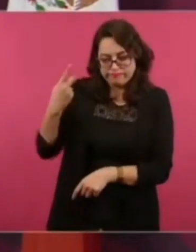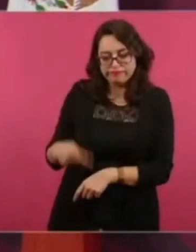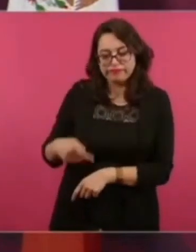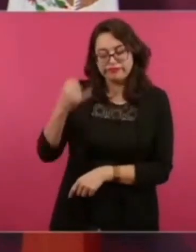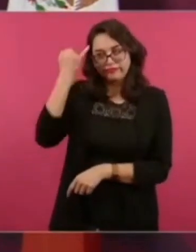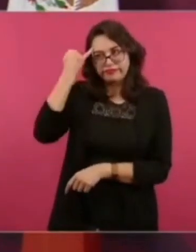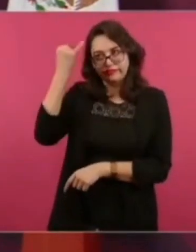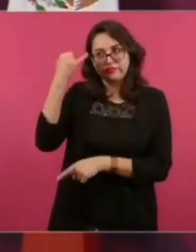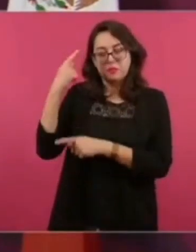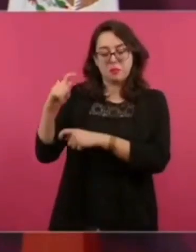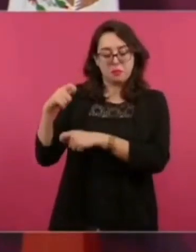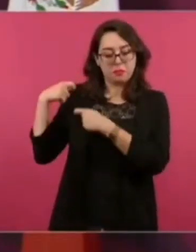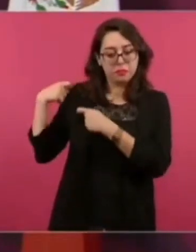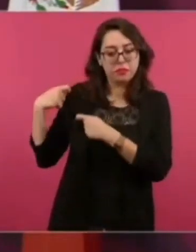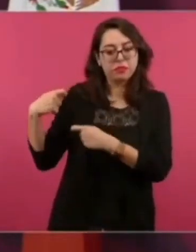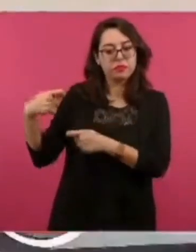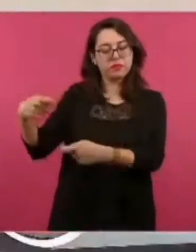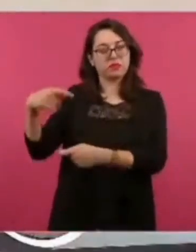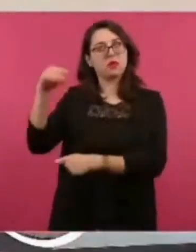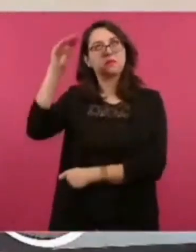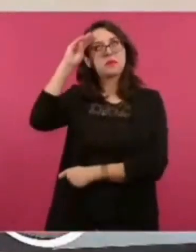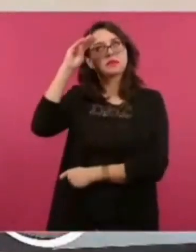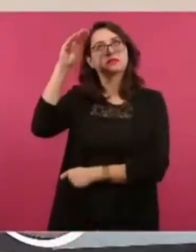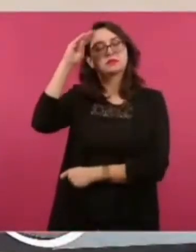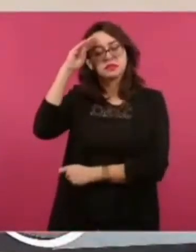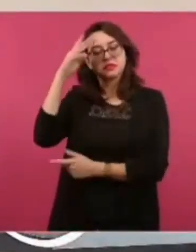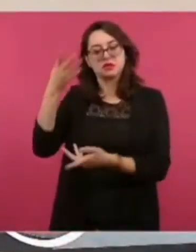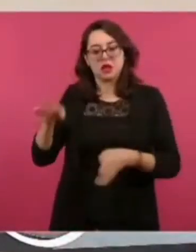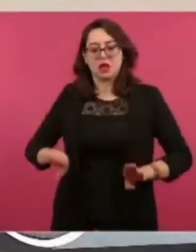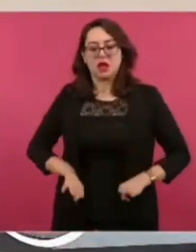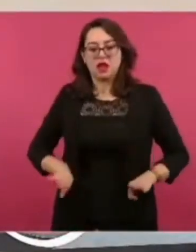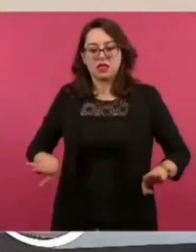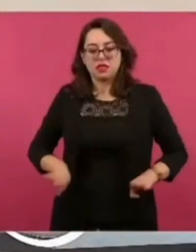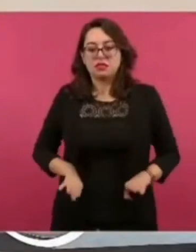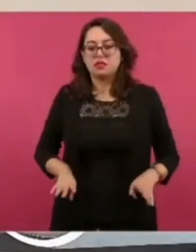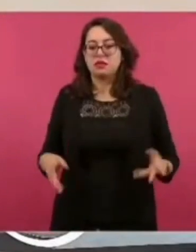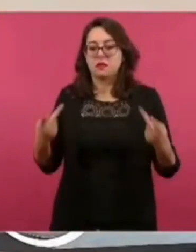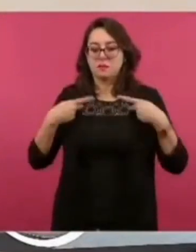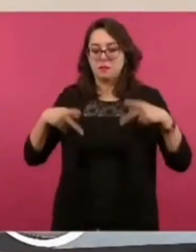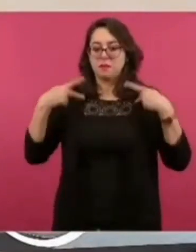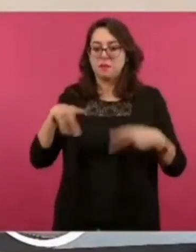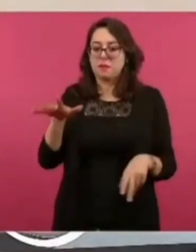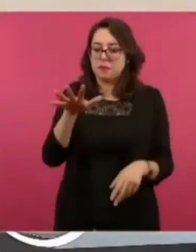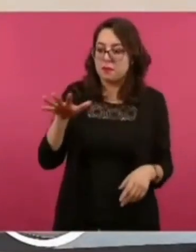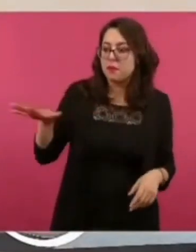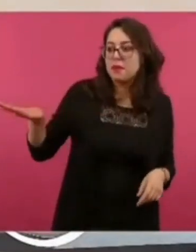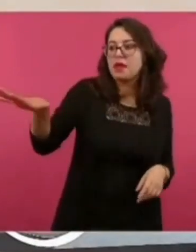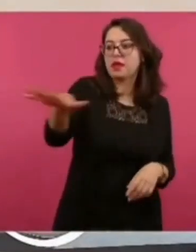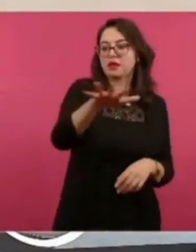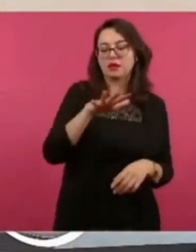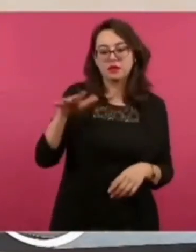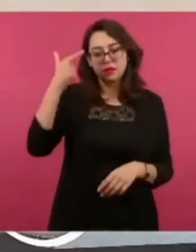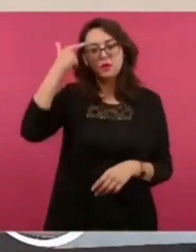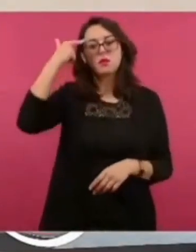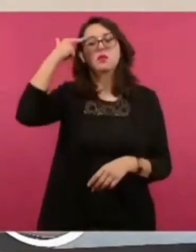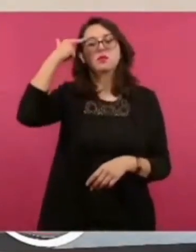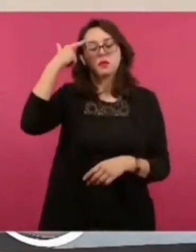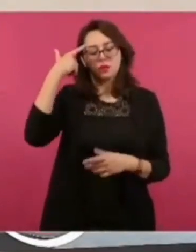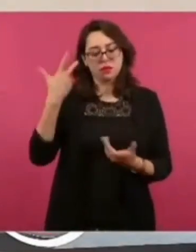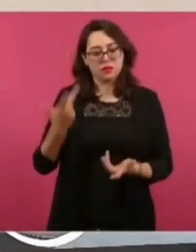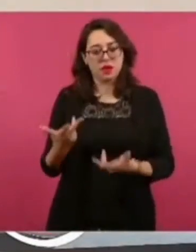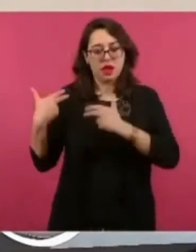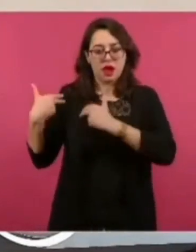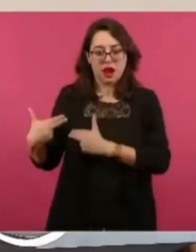por la manera de pensar por la forma de ser de nuestro pueblo por la herencia